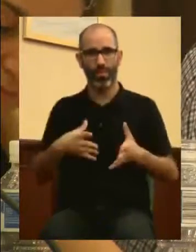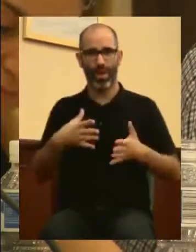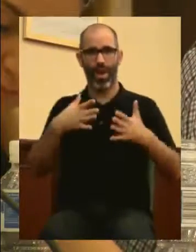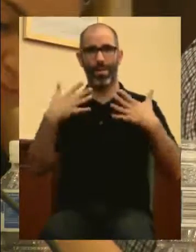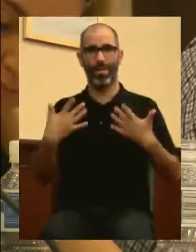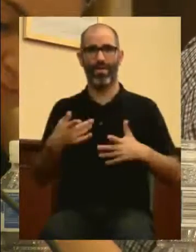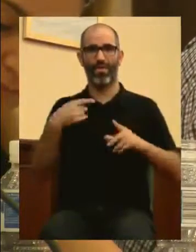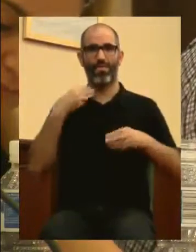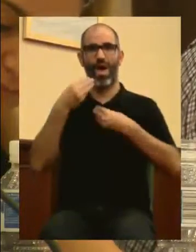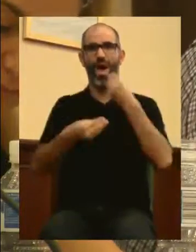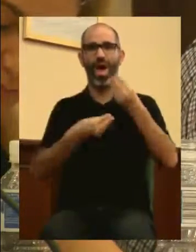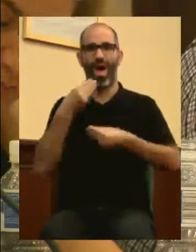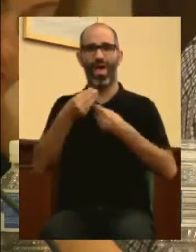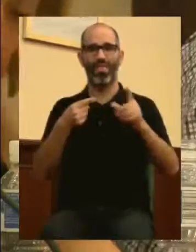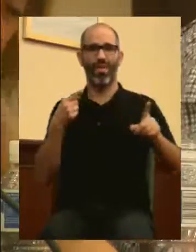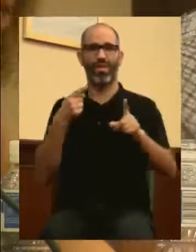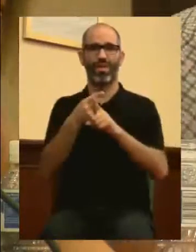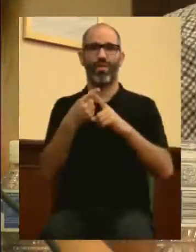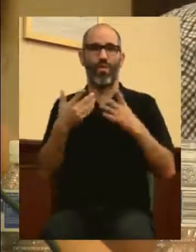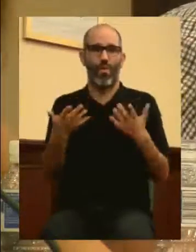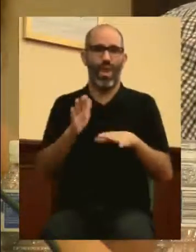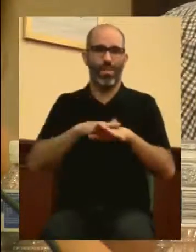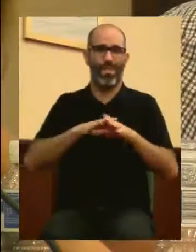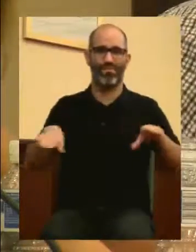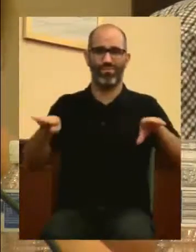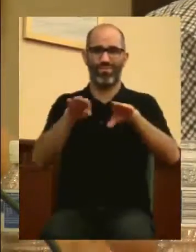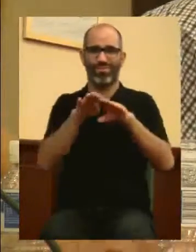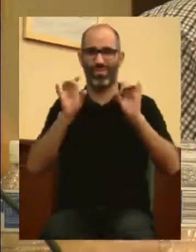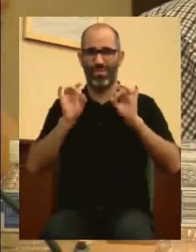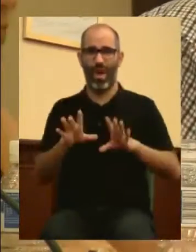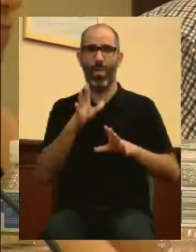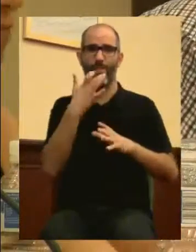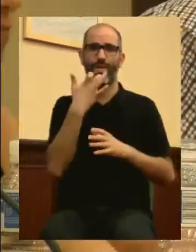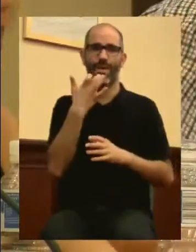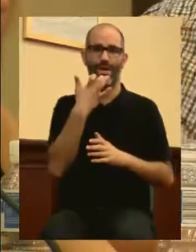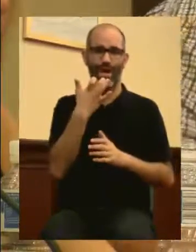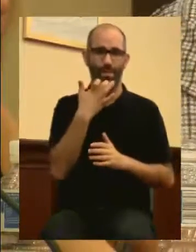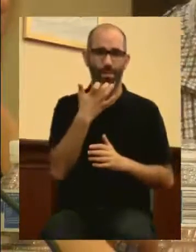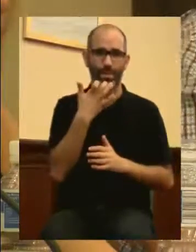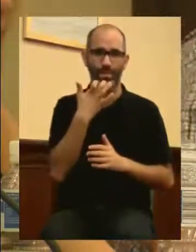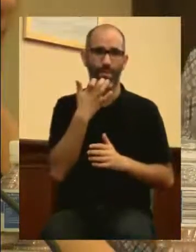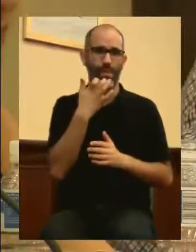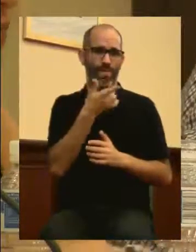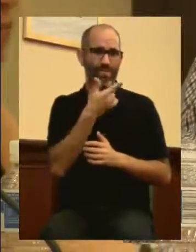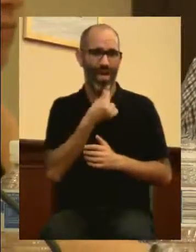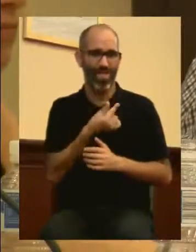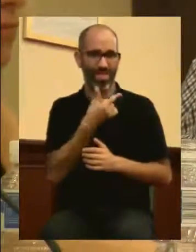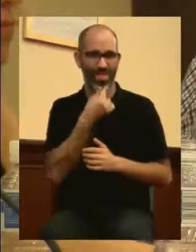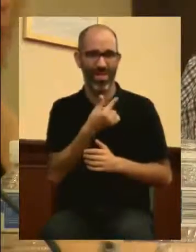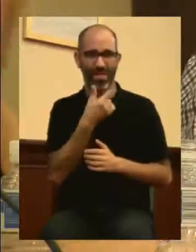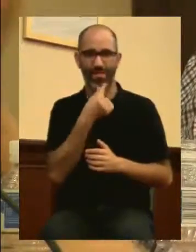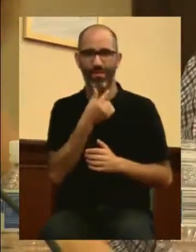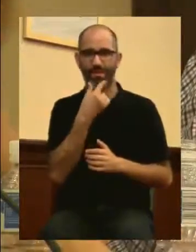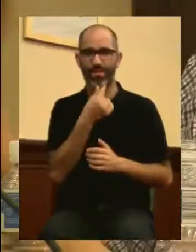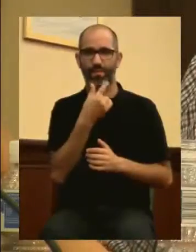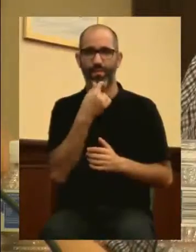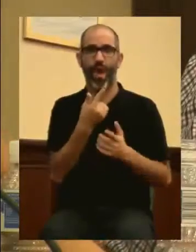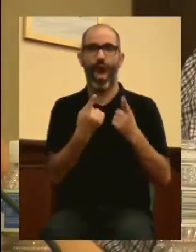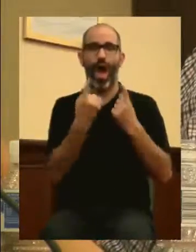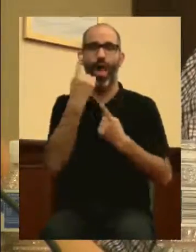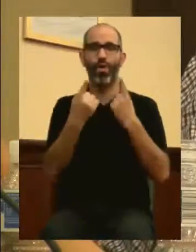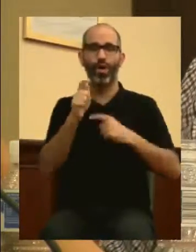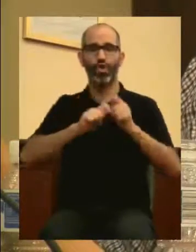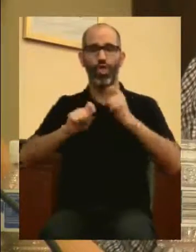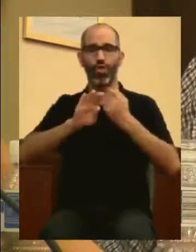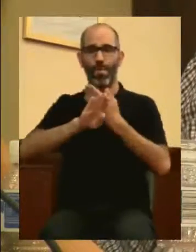supeditarlos al poder de turno. Y mire, le voy a poner además un ejemplo sencillo. Hay entidades vecinales, hay